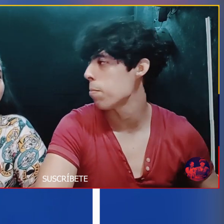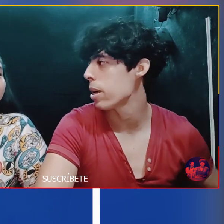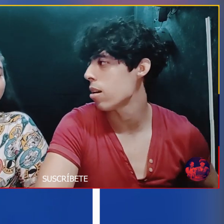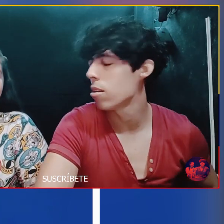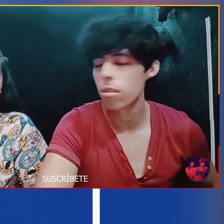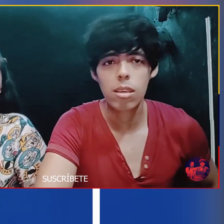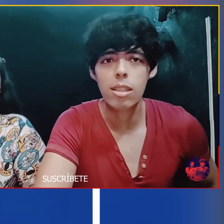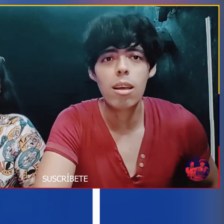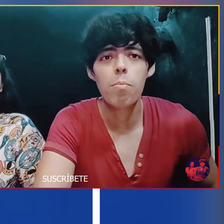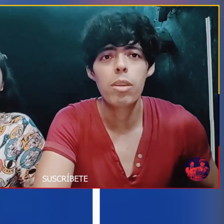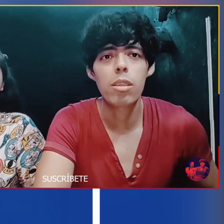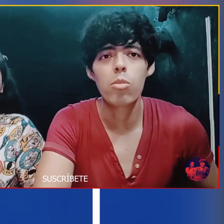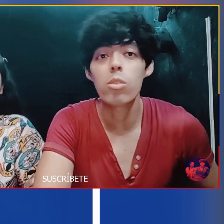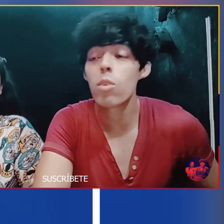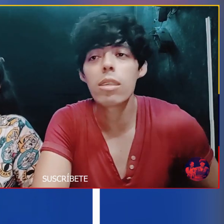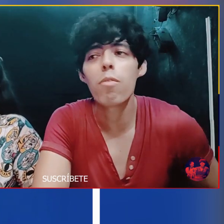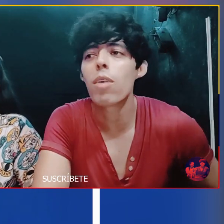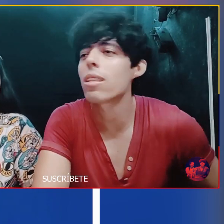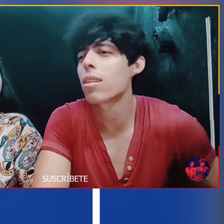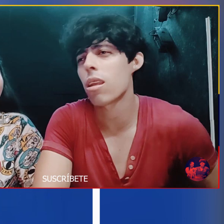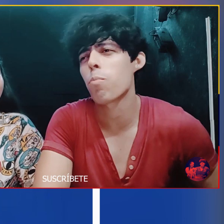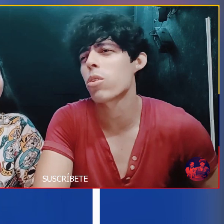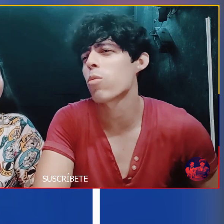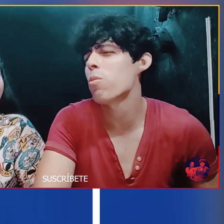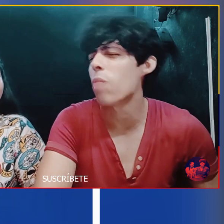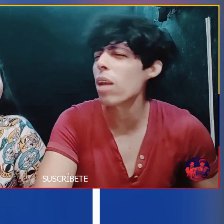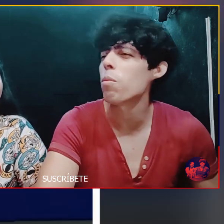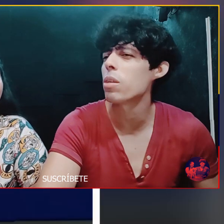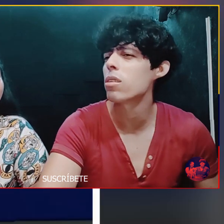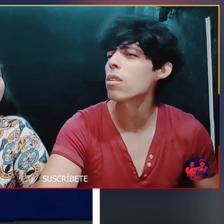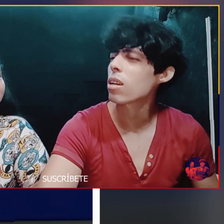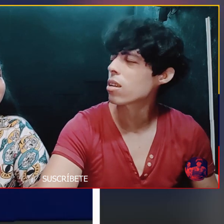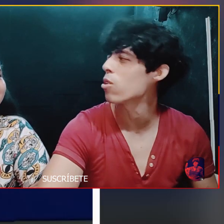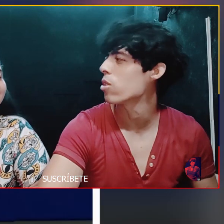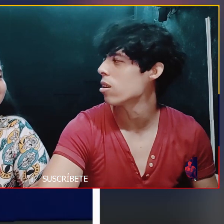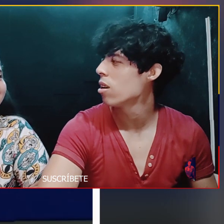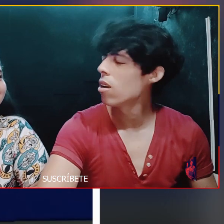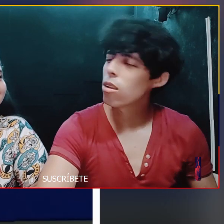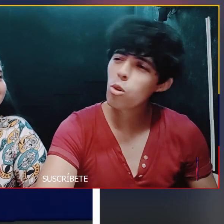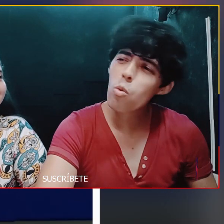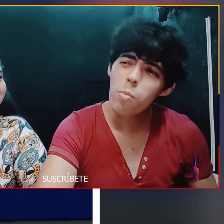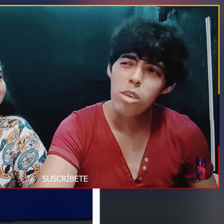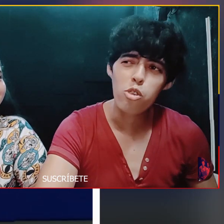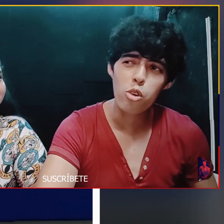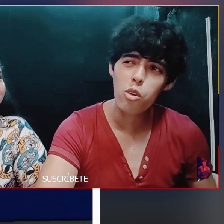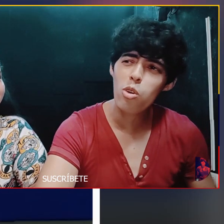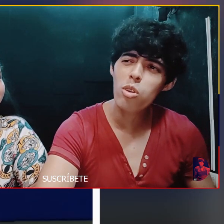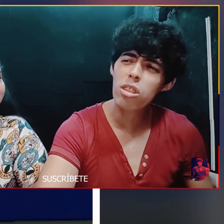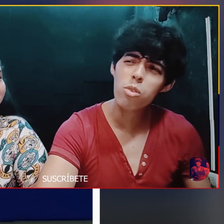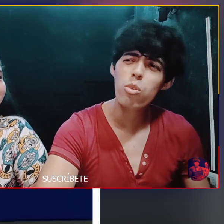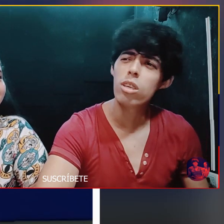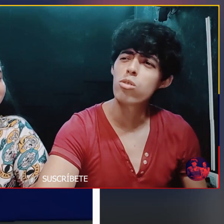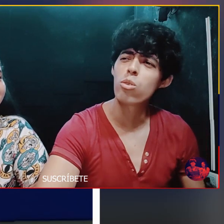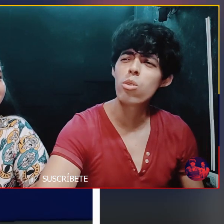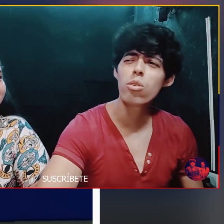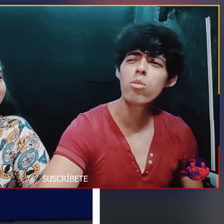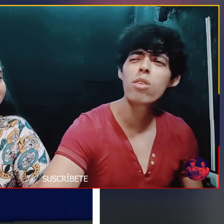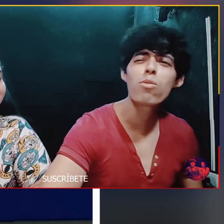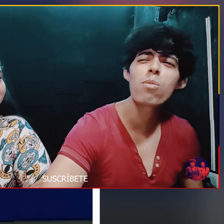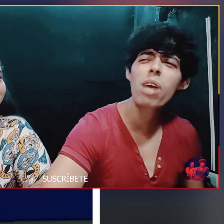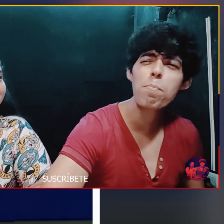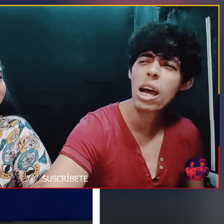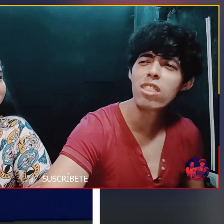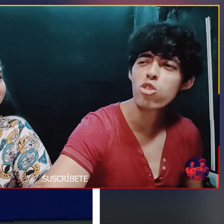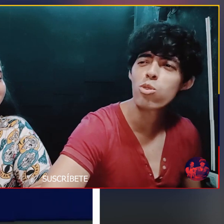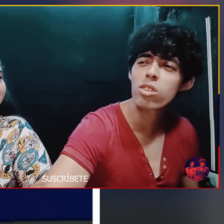Fuera del mapa Ya Ya estaban perdidos No hacía falta Esta respuesta Fue malo El presidente Los humilló Los ridiculizó